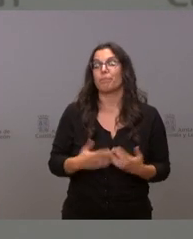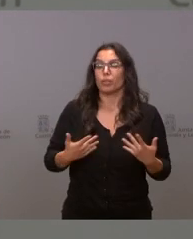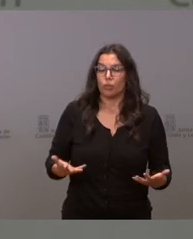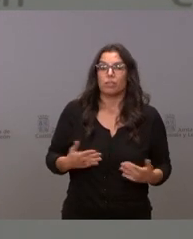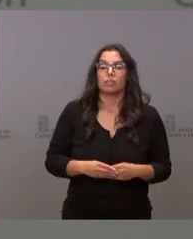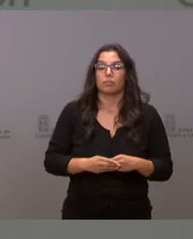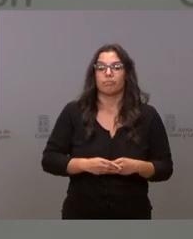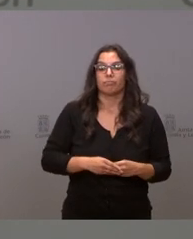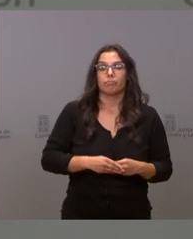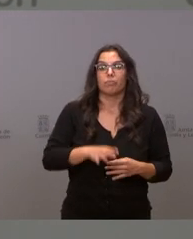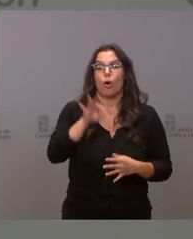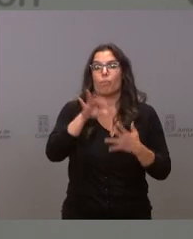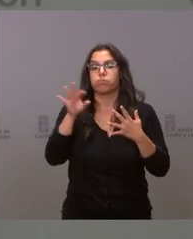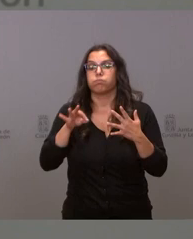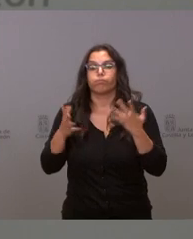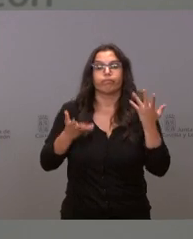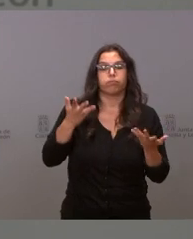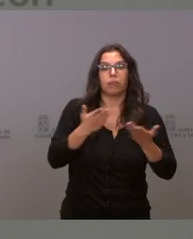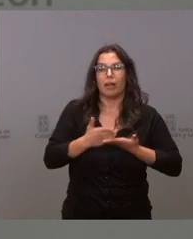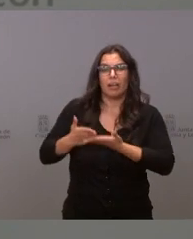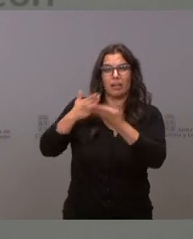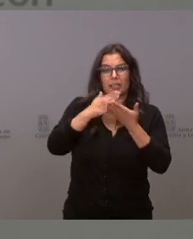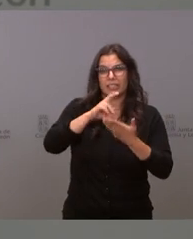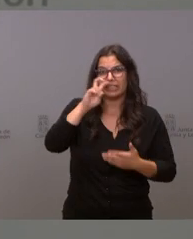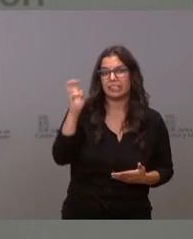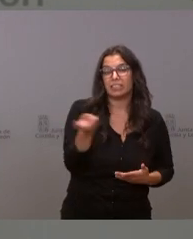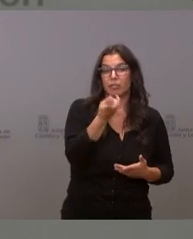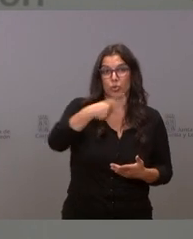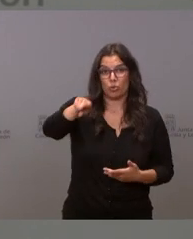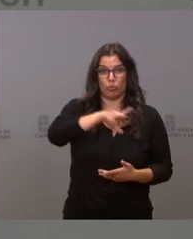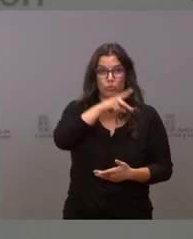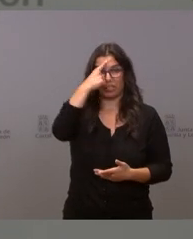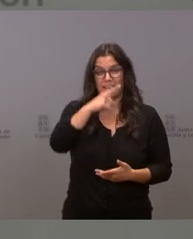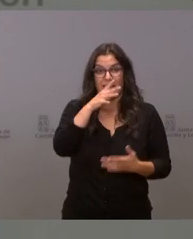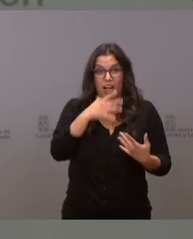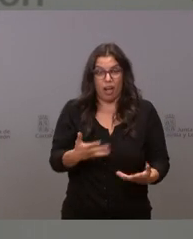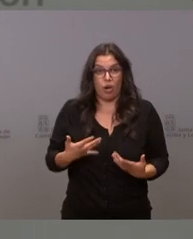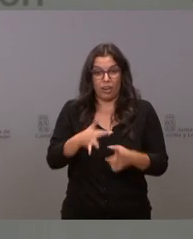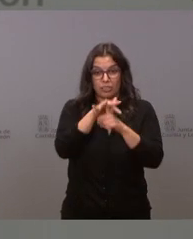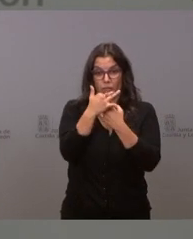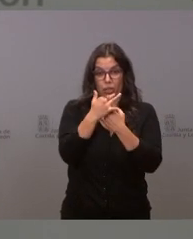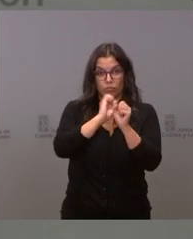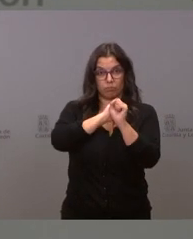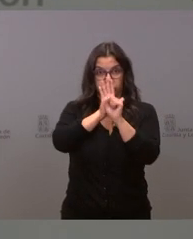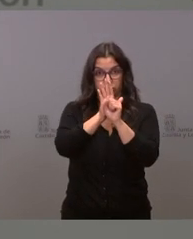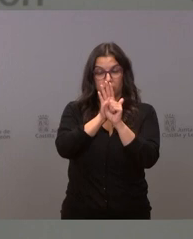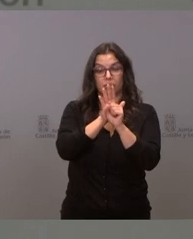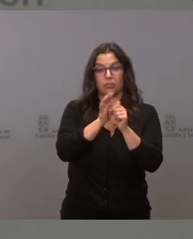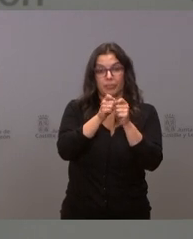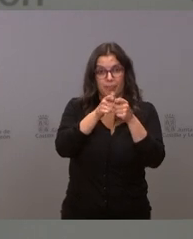múltiples posibilidades pero como saben ustedes en este momento la situación de la pandemia hace